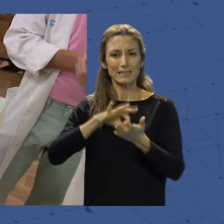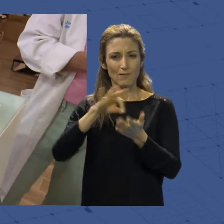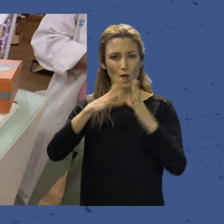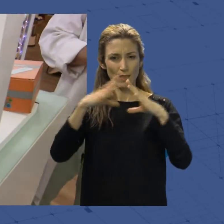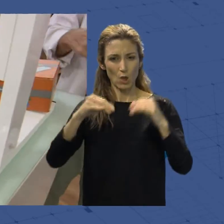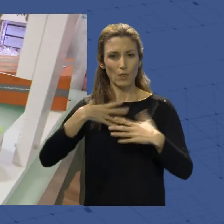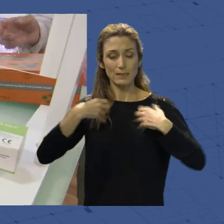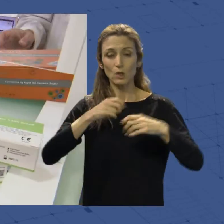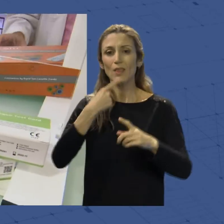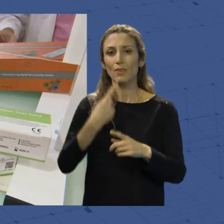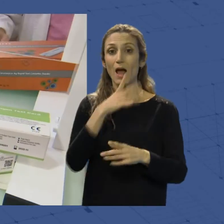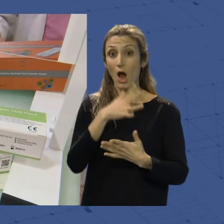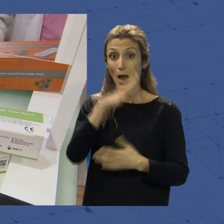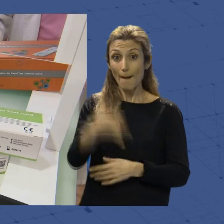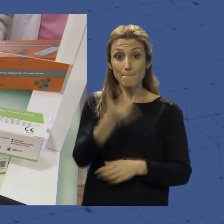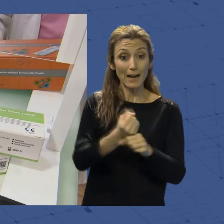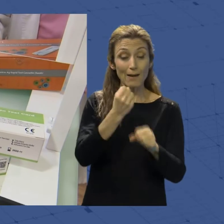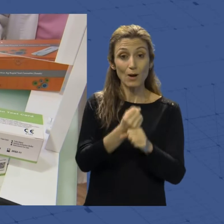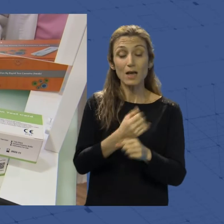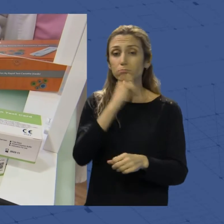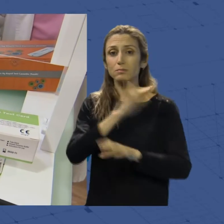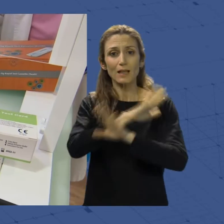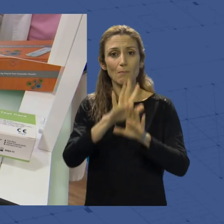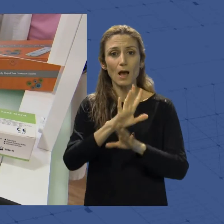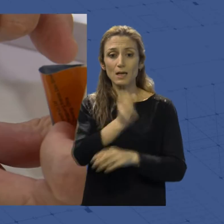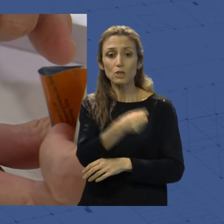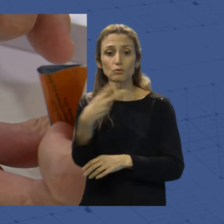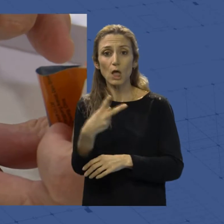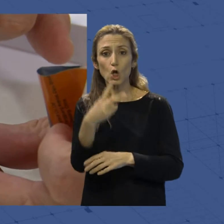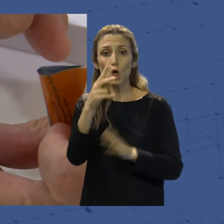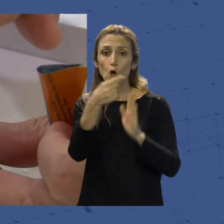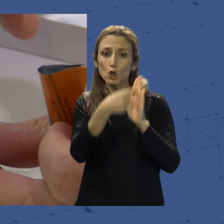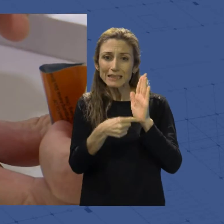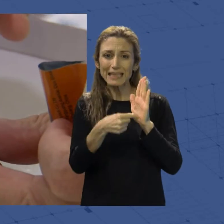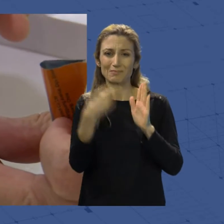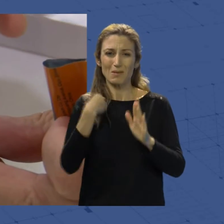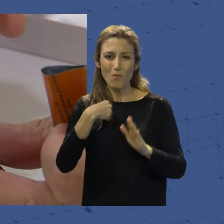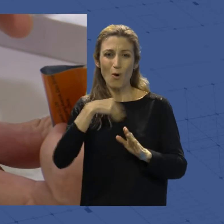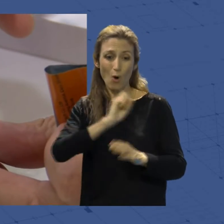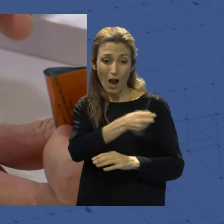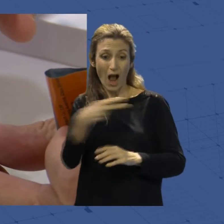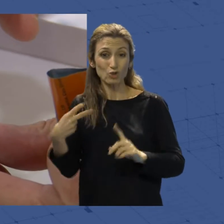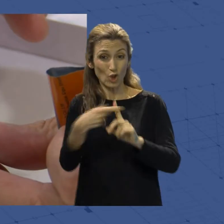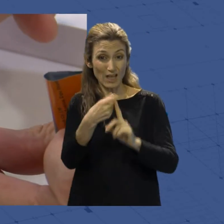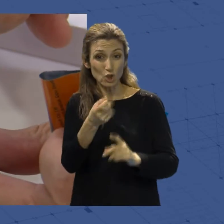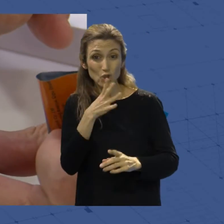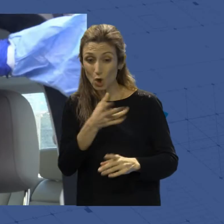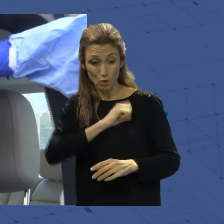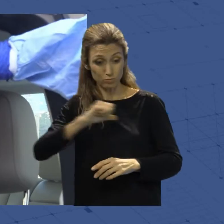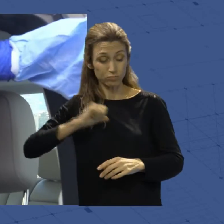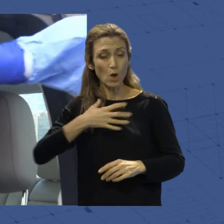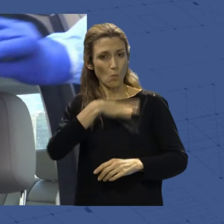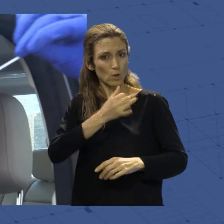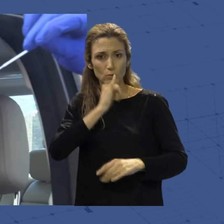baja laboral bastaba con comunicar el resultado positivo de un test de autodiagnóstico en la aplicación de Salud Responde. La